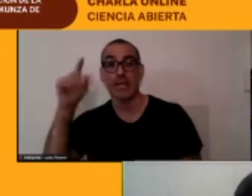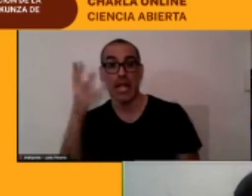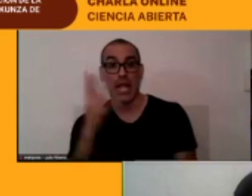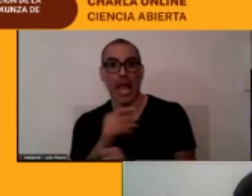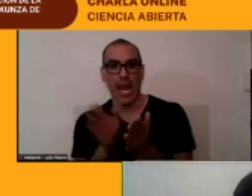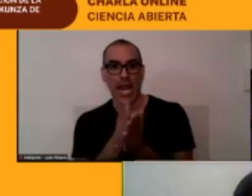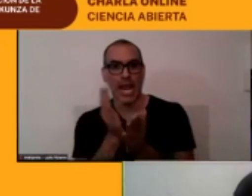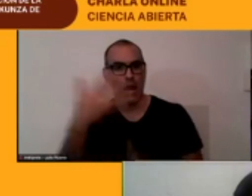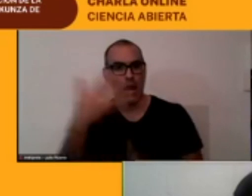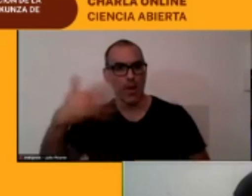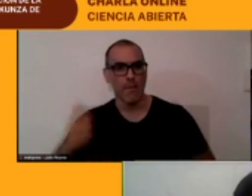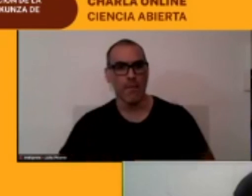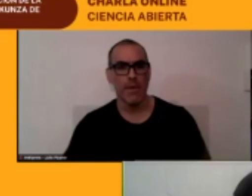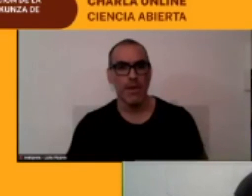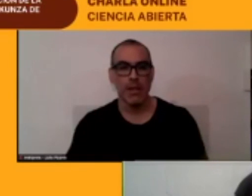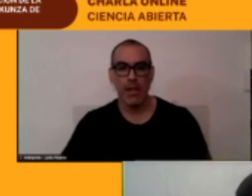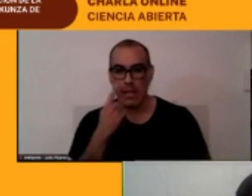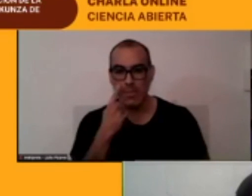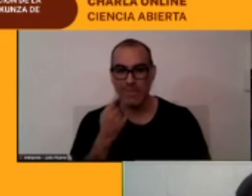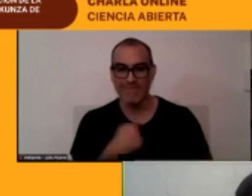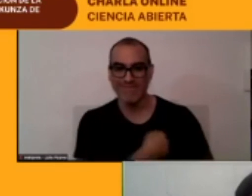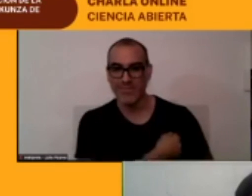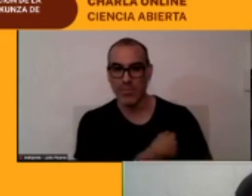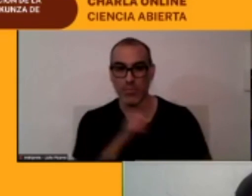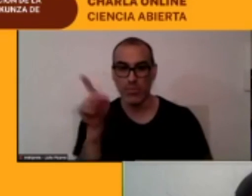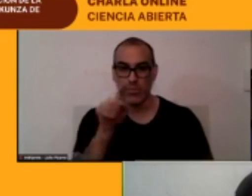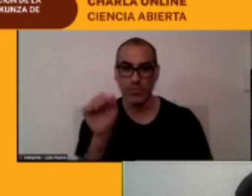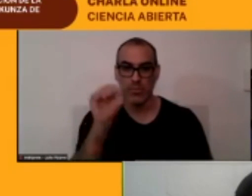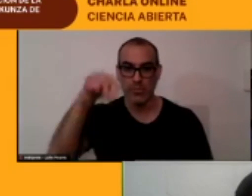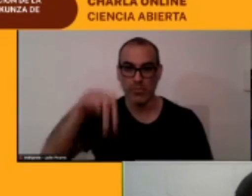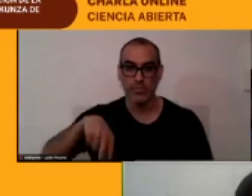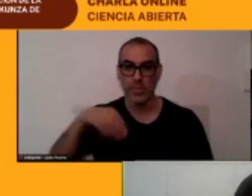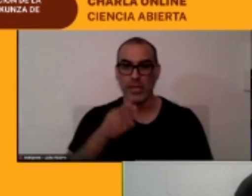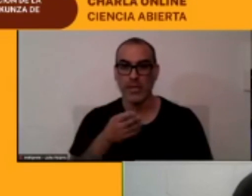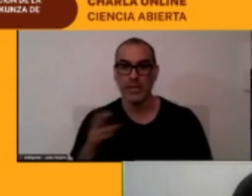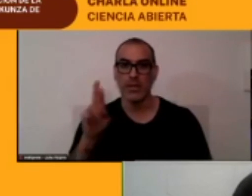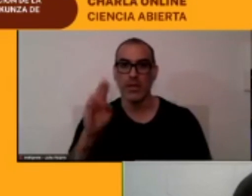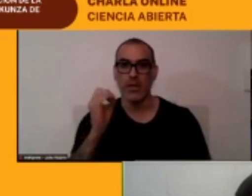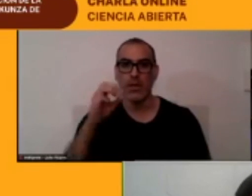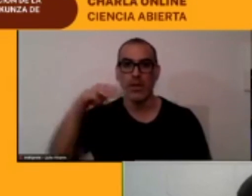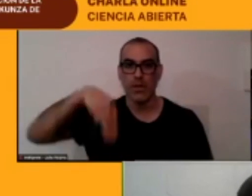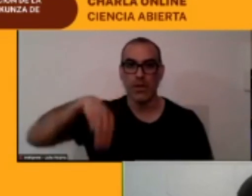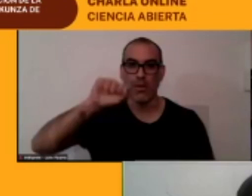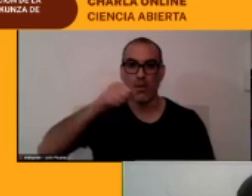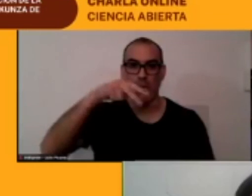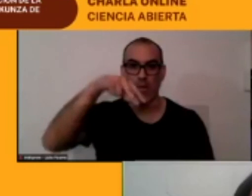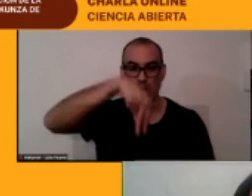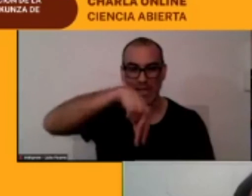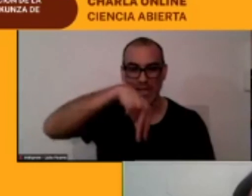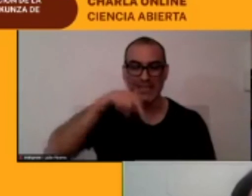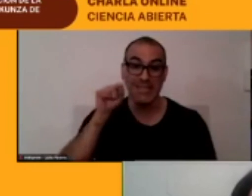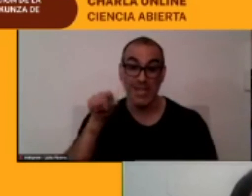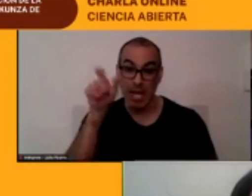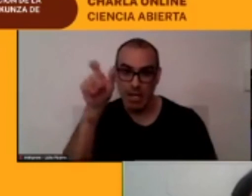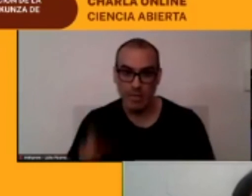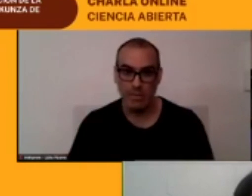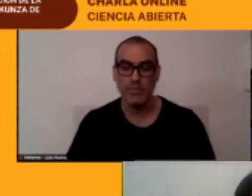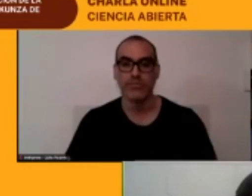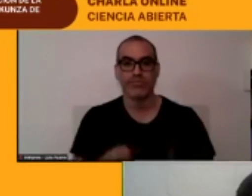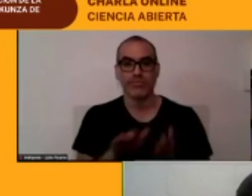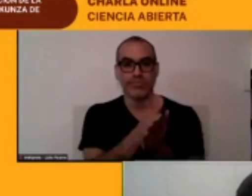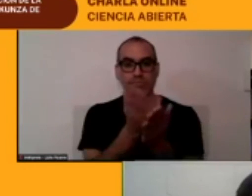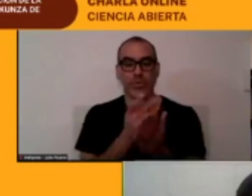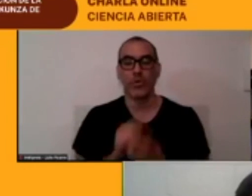de San Román y ese libro recoge información un saludo también para las bibliotecarias